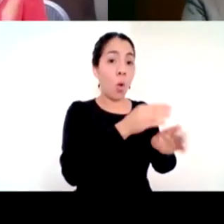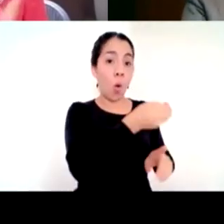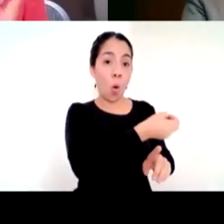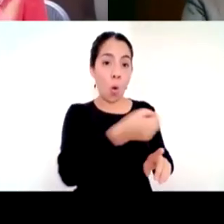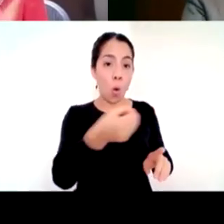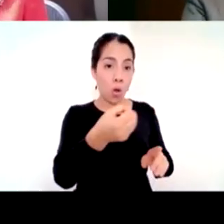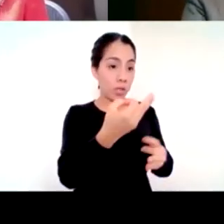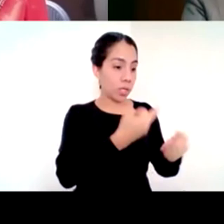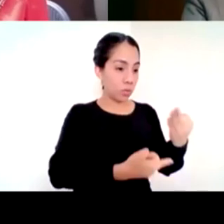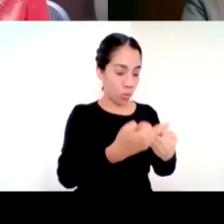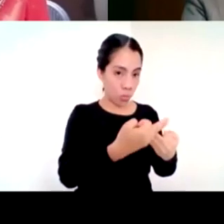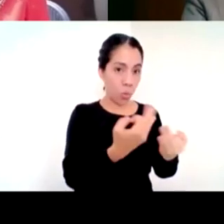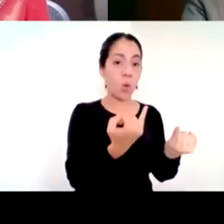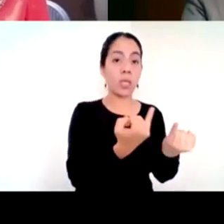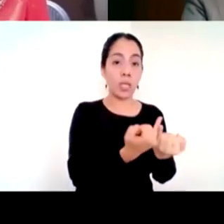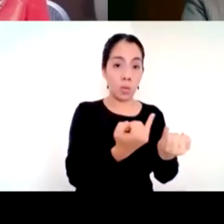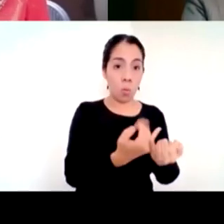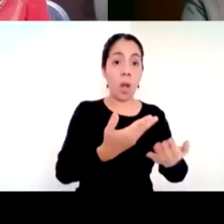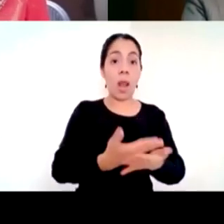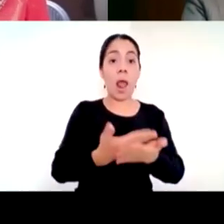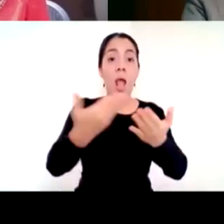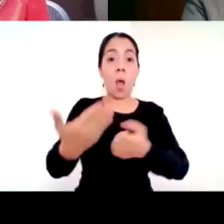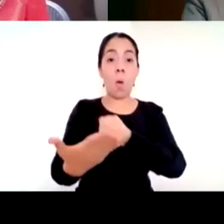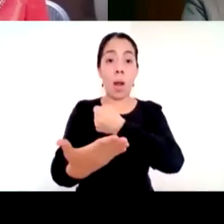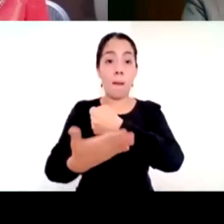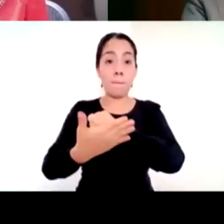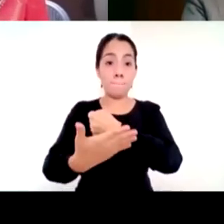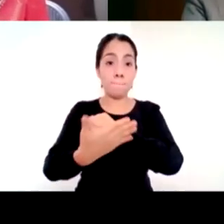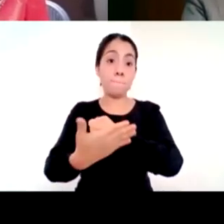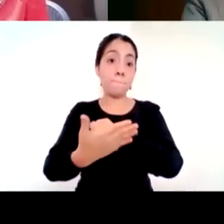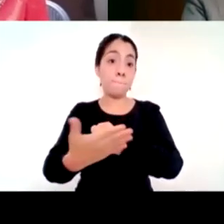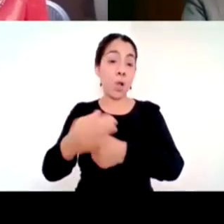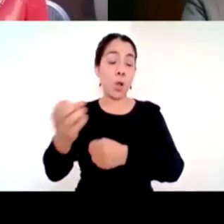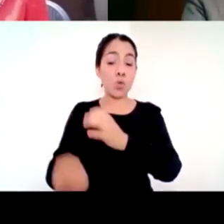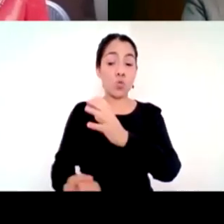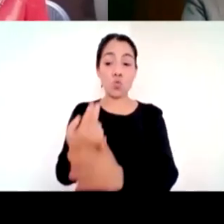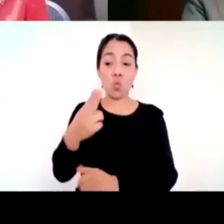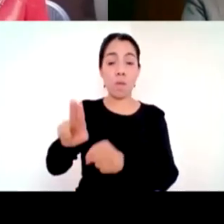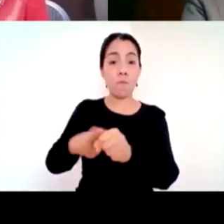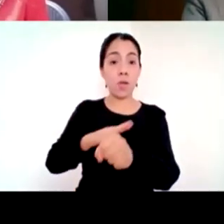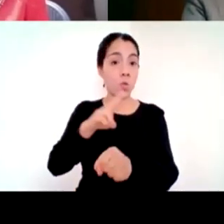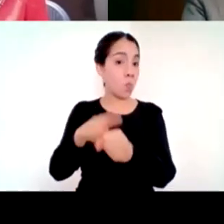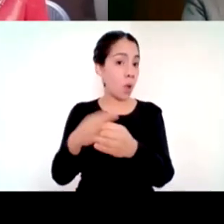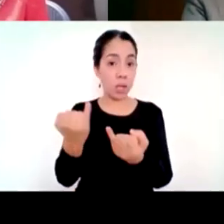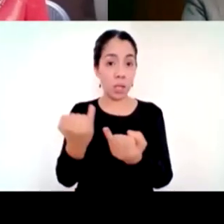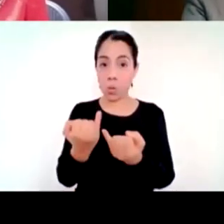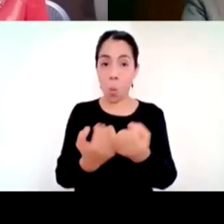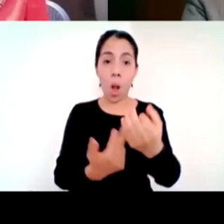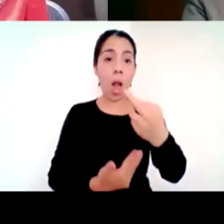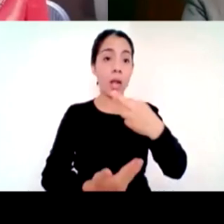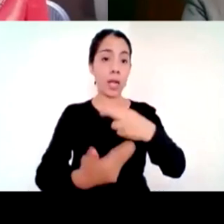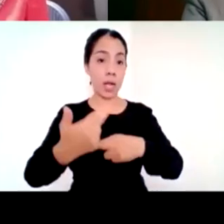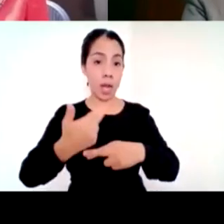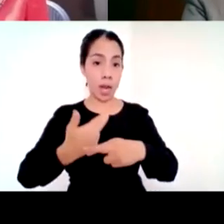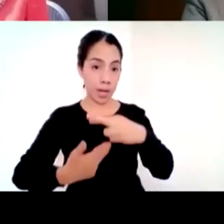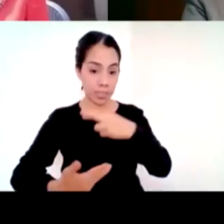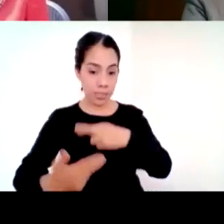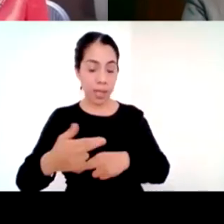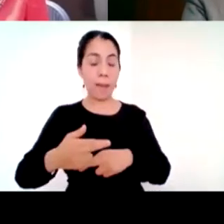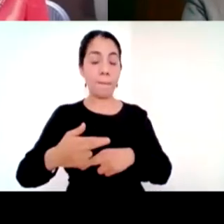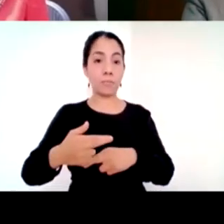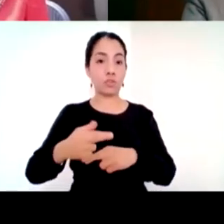regresando, programando cómo nos vamos a capacitar para esta nueva realidad, regresamos con una